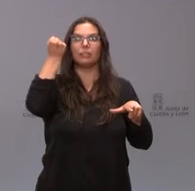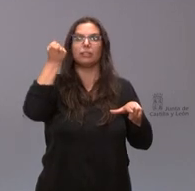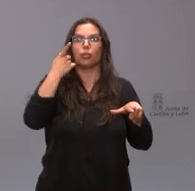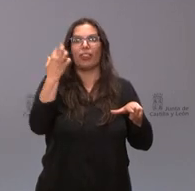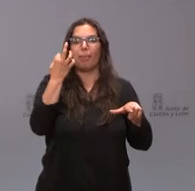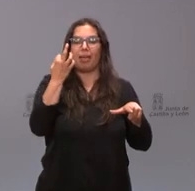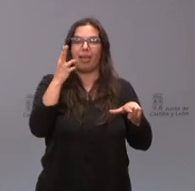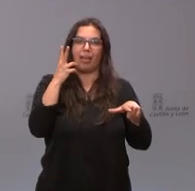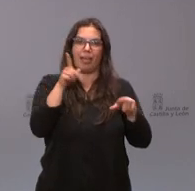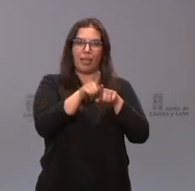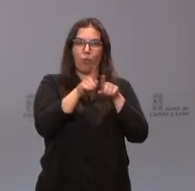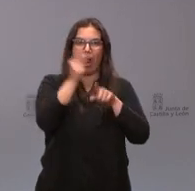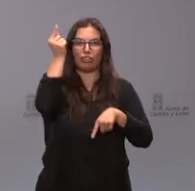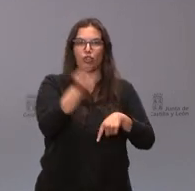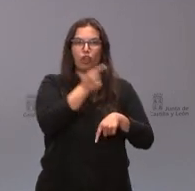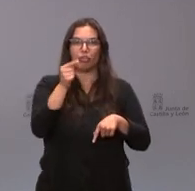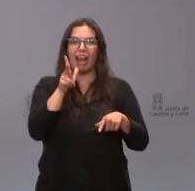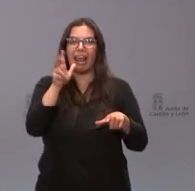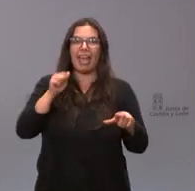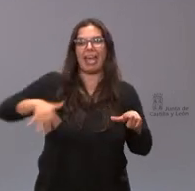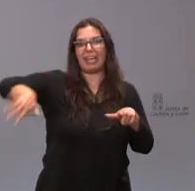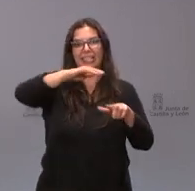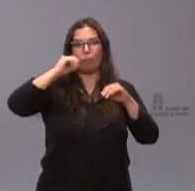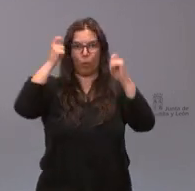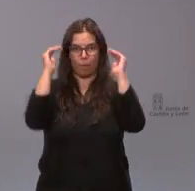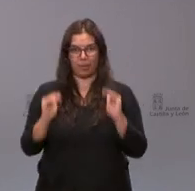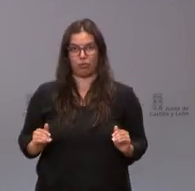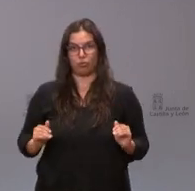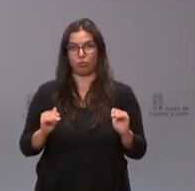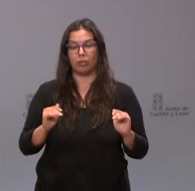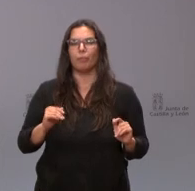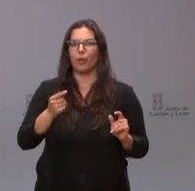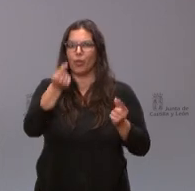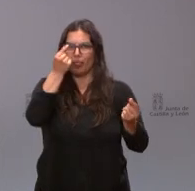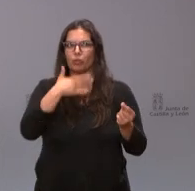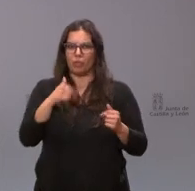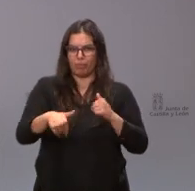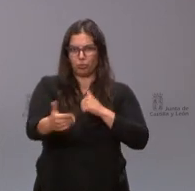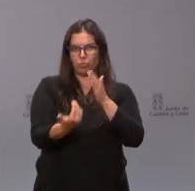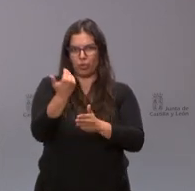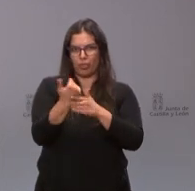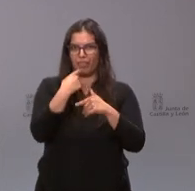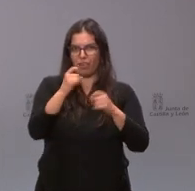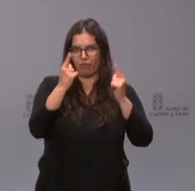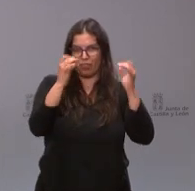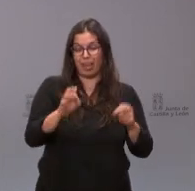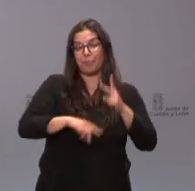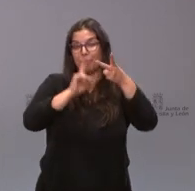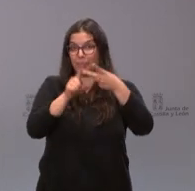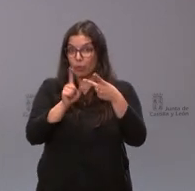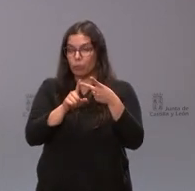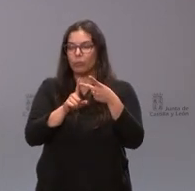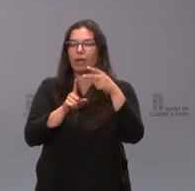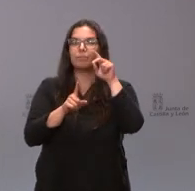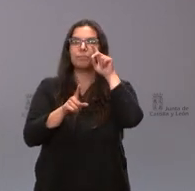restar de la cifra inicial respecto del perímetro esta cifra creo que se la podremos ofrecer en los próximos días y la segunda cuestión que usted me planteaba